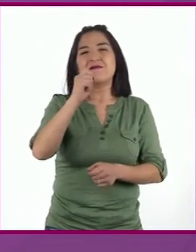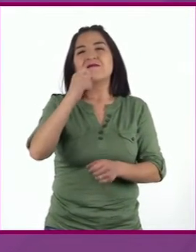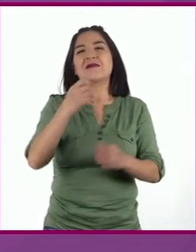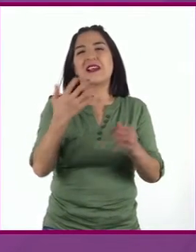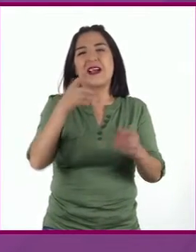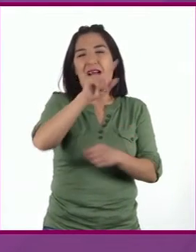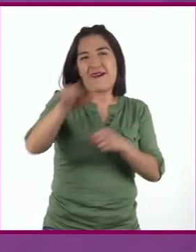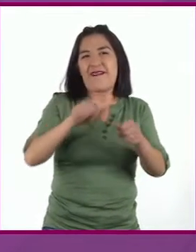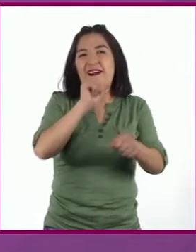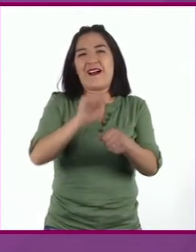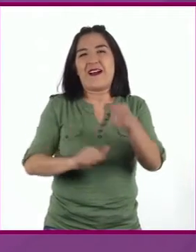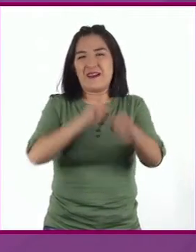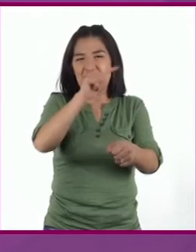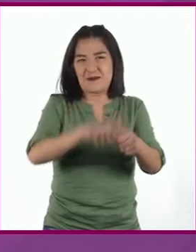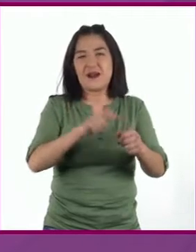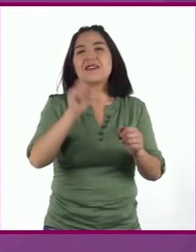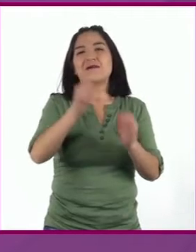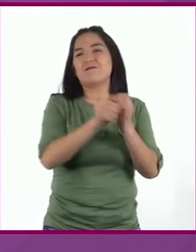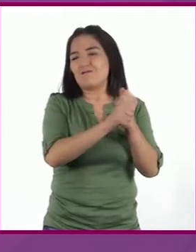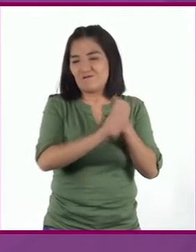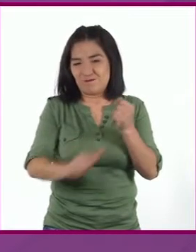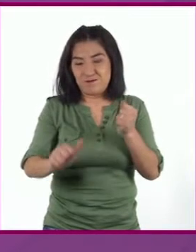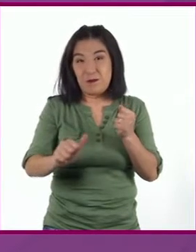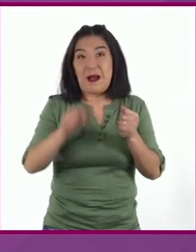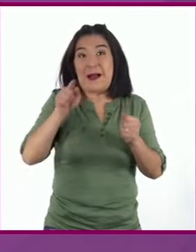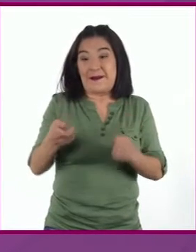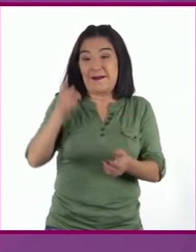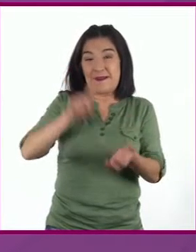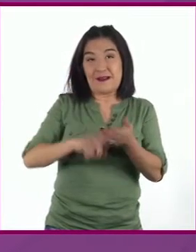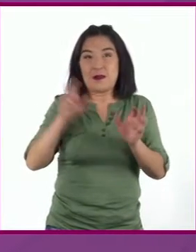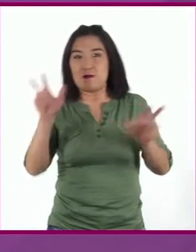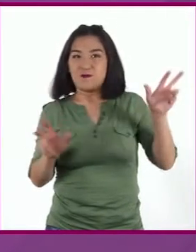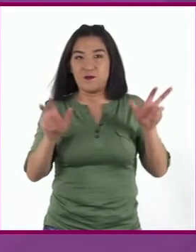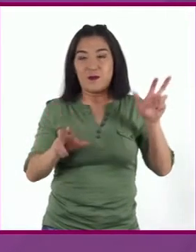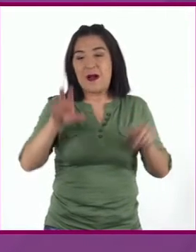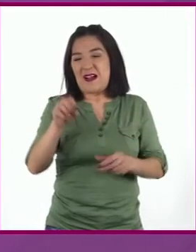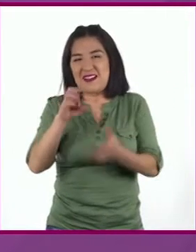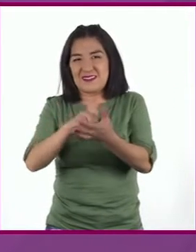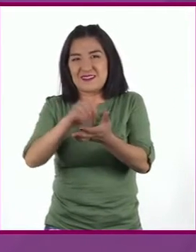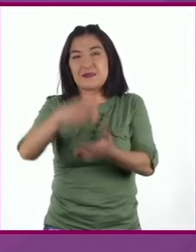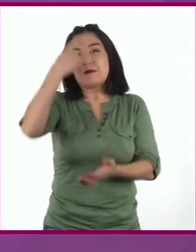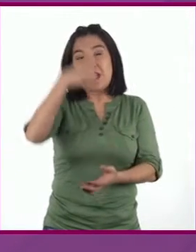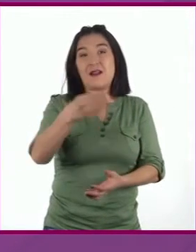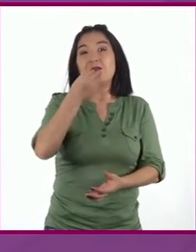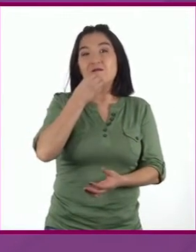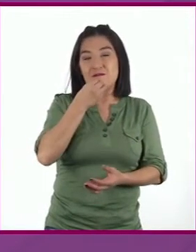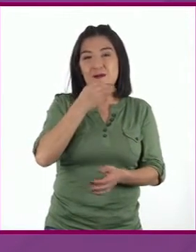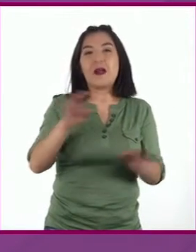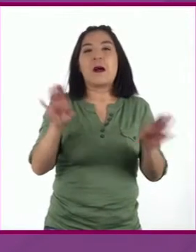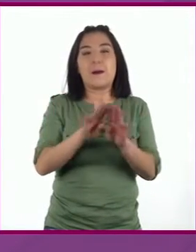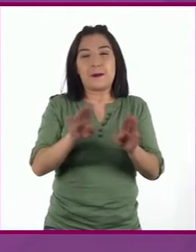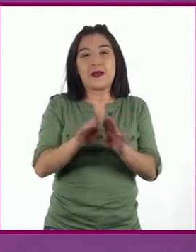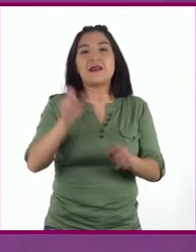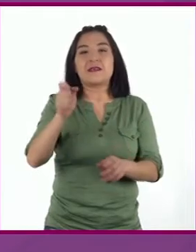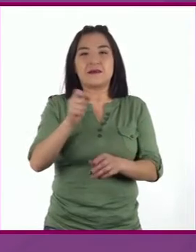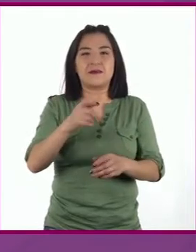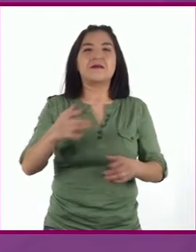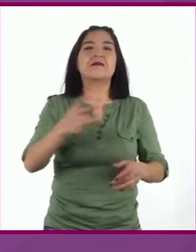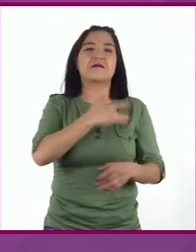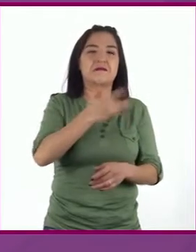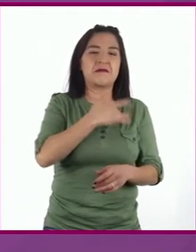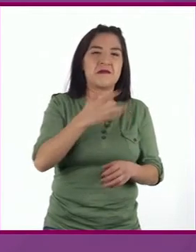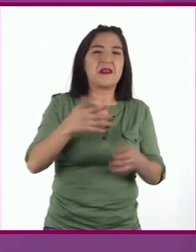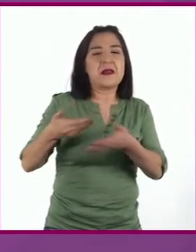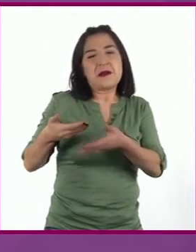vertebrados y que estos insectos utilizan como alimento tanto para adultos como para estados